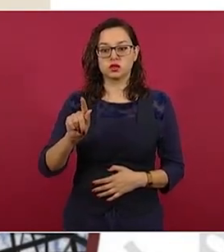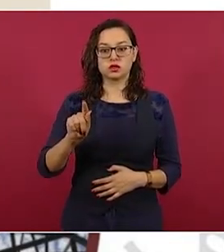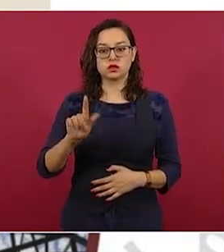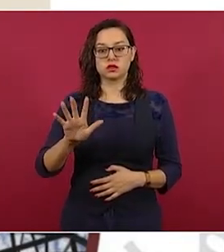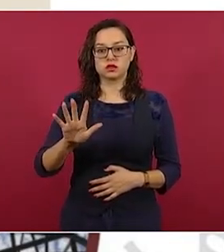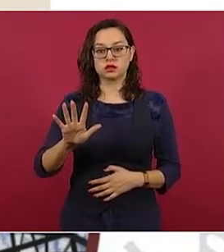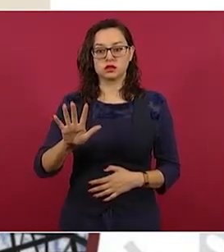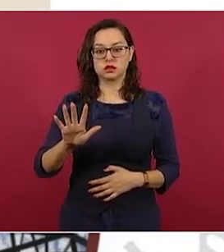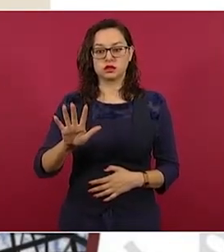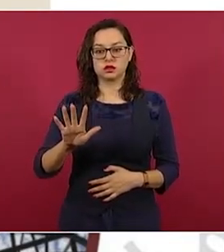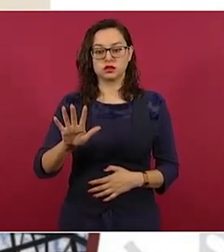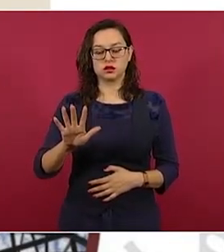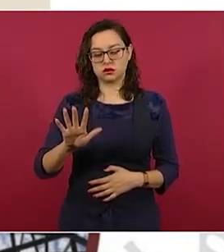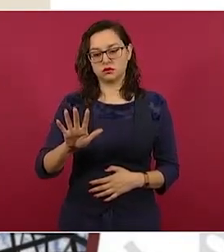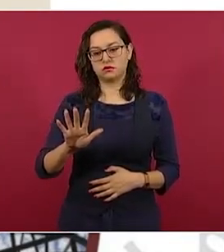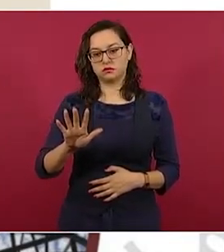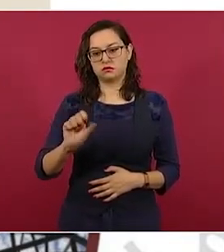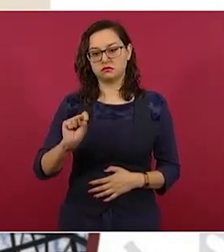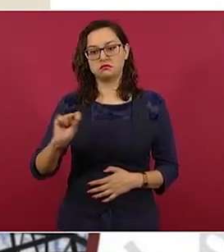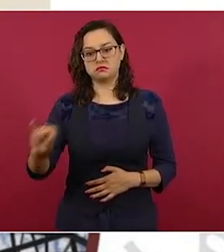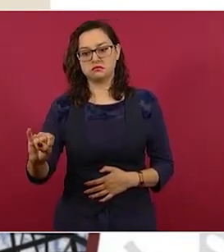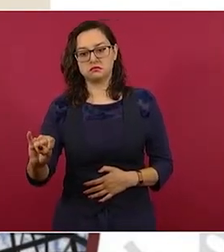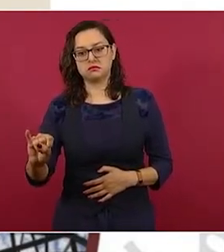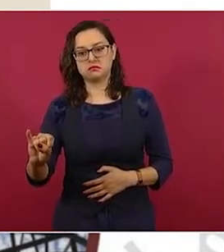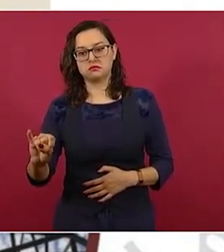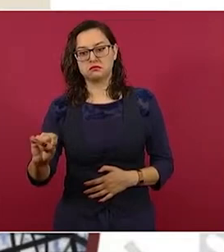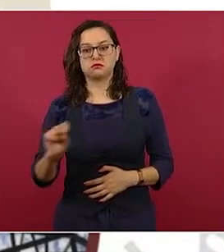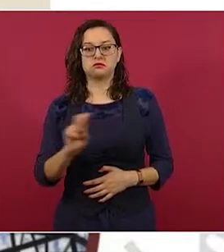275 contra 223.